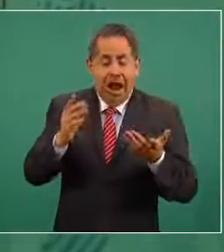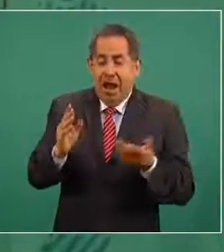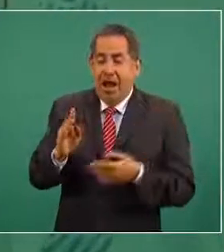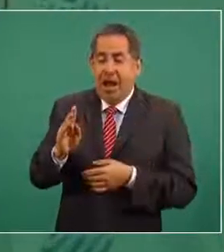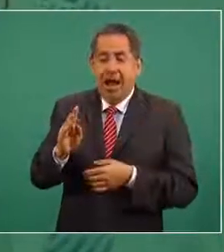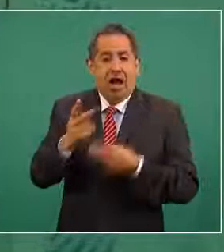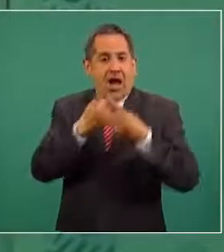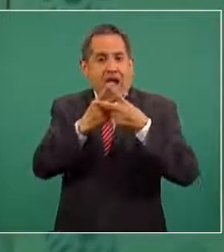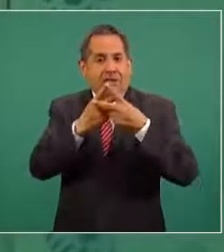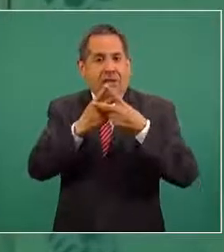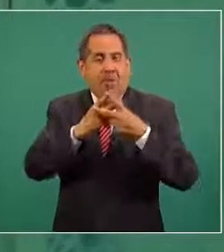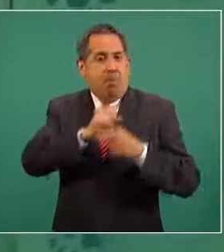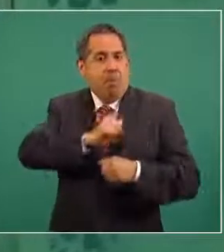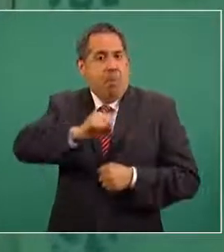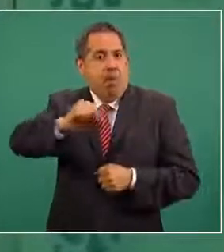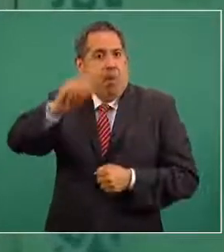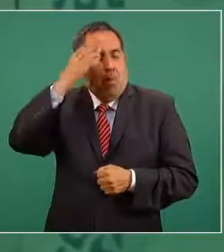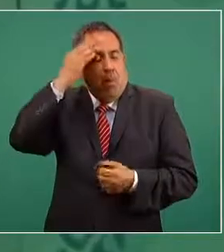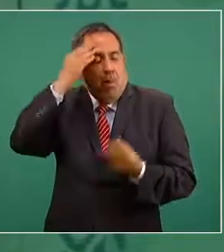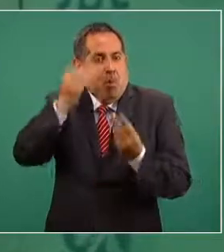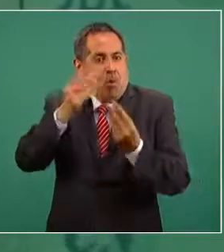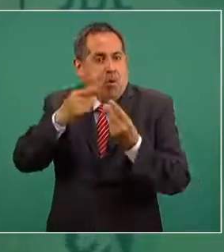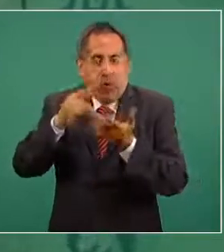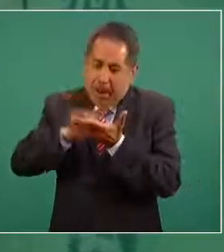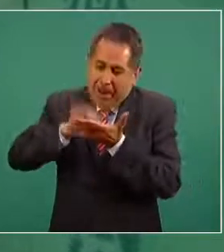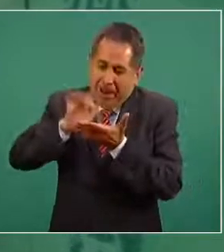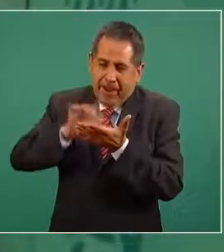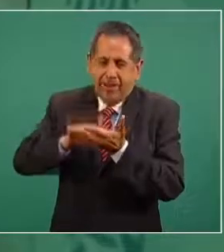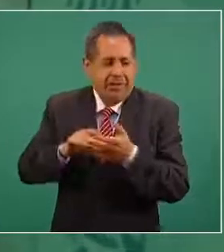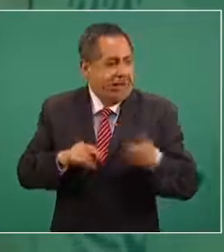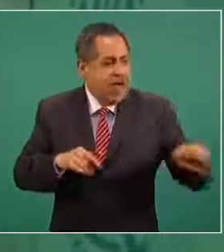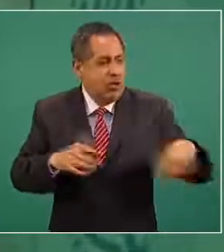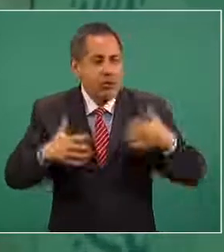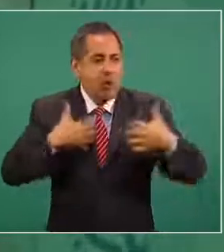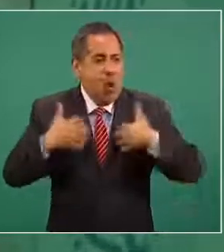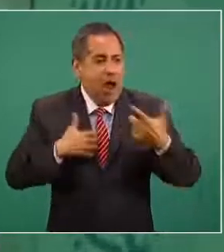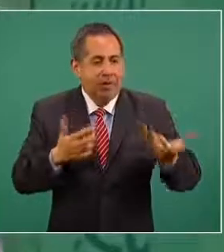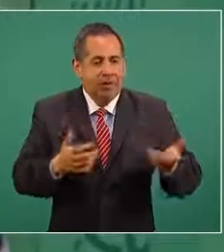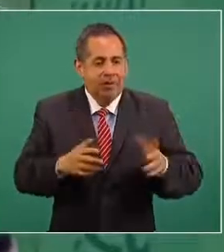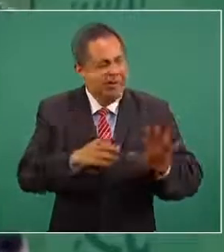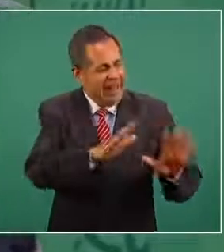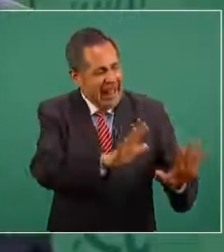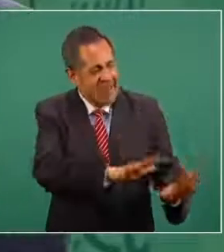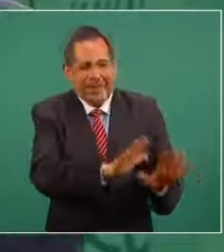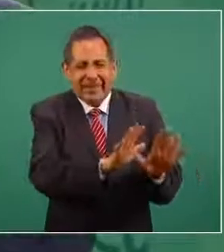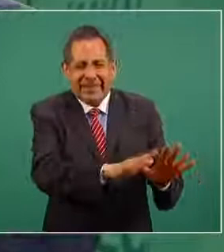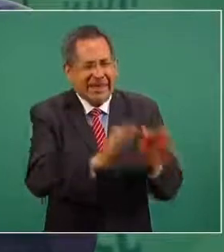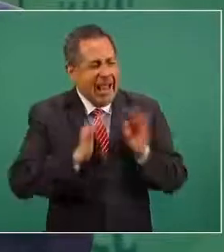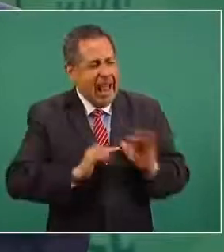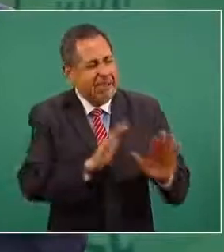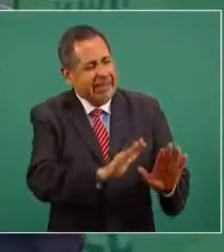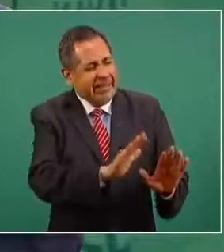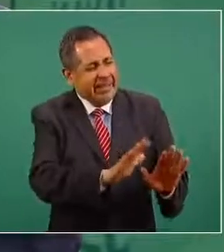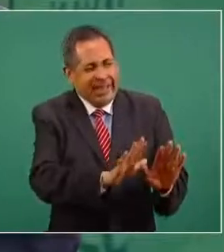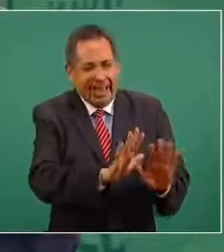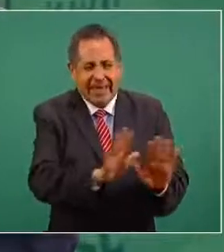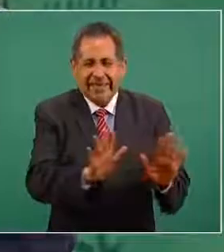se enojan de todo o sea ya serénense bueno